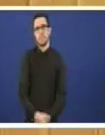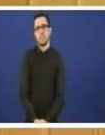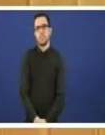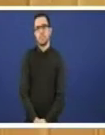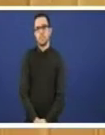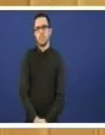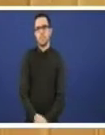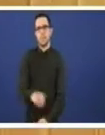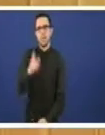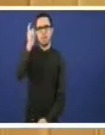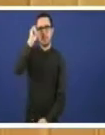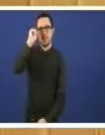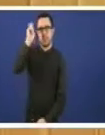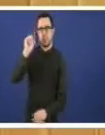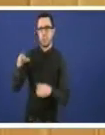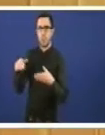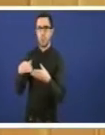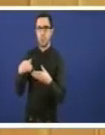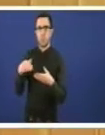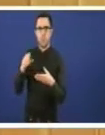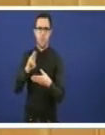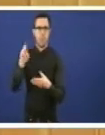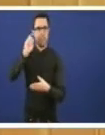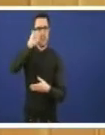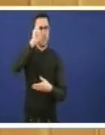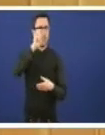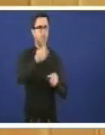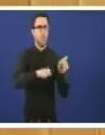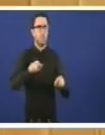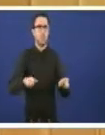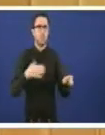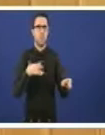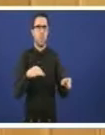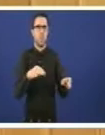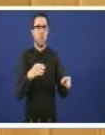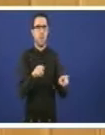saúdos dentro do Grupo Parlamentario Popular ás persoas que nos podan estar seguindo en este debate